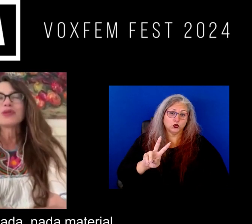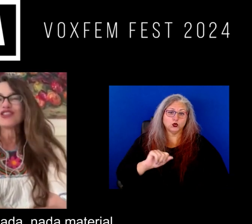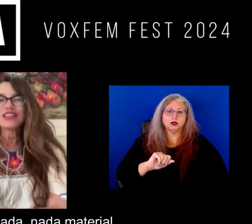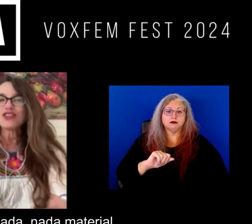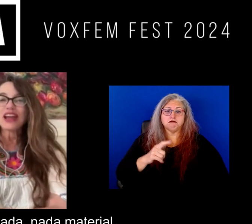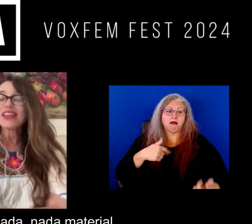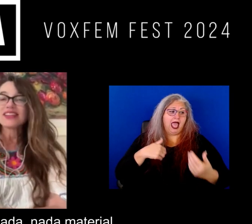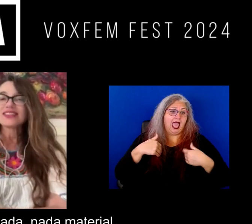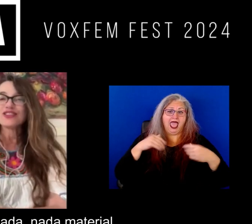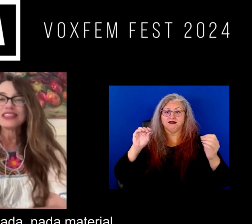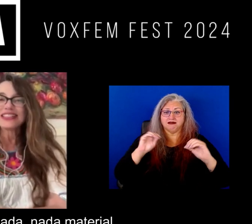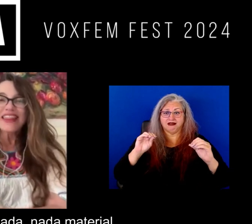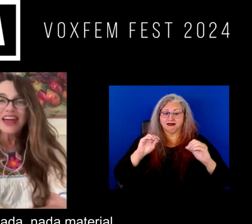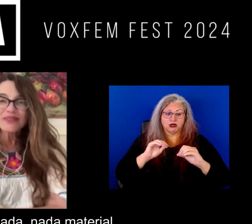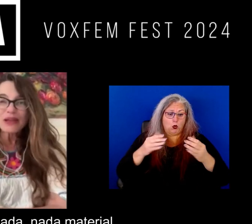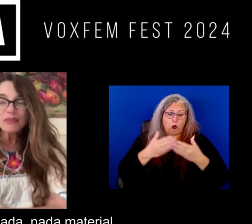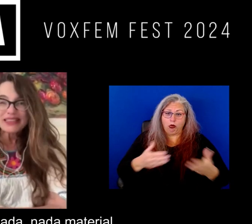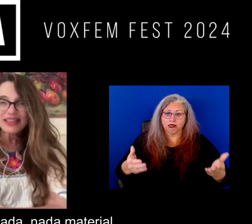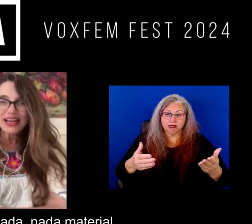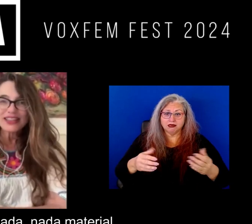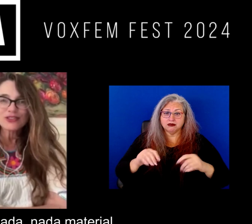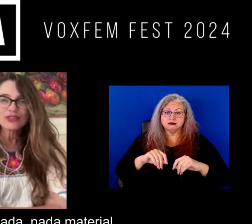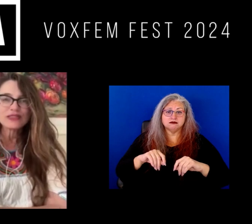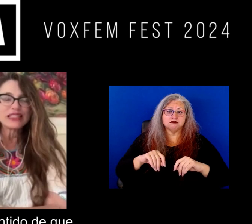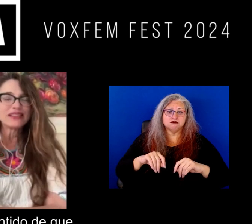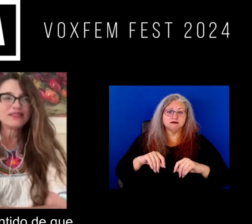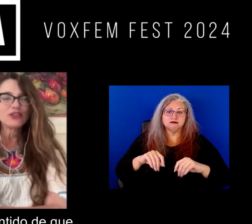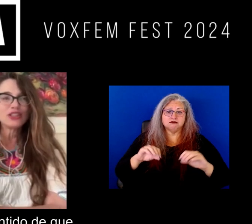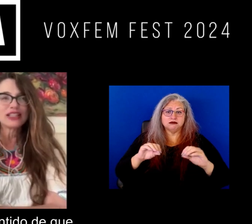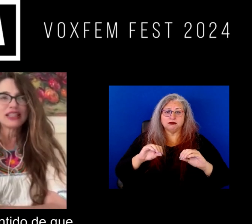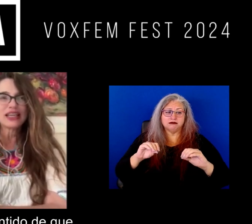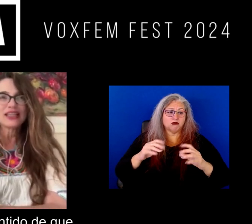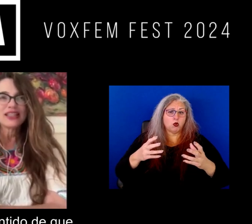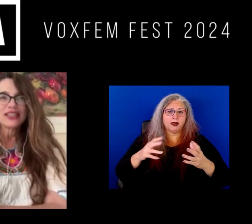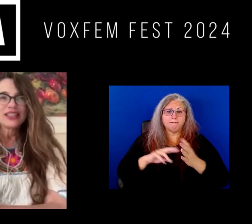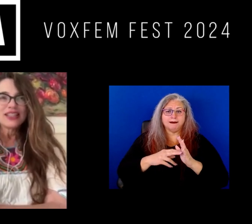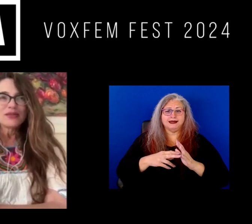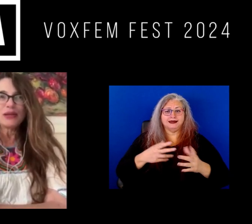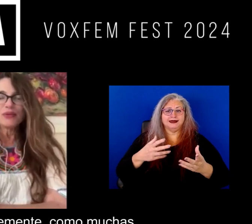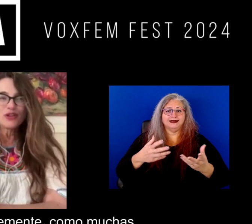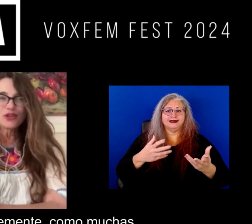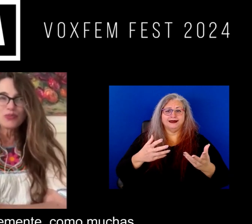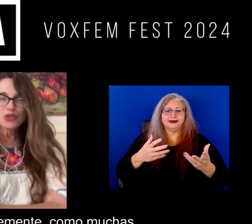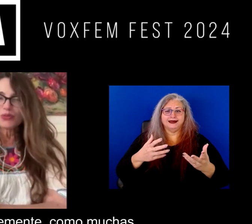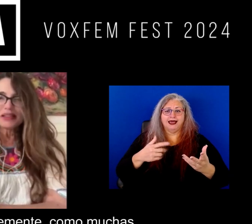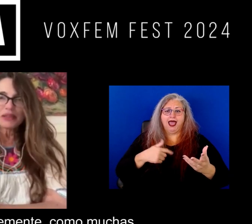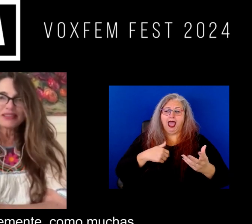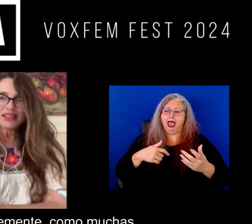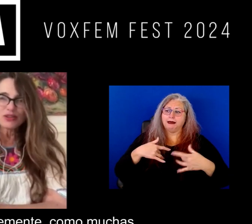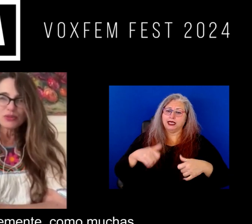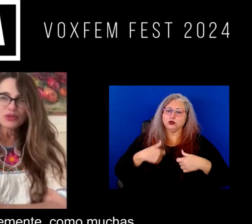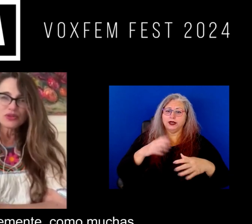pues no tengo nada nada material ¿no? en el sentido de que vivo pues